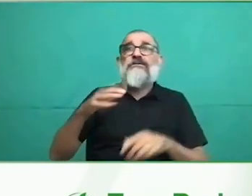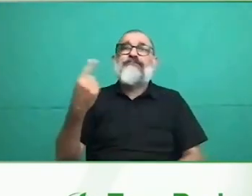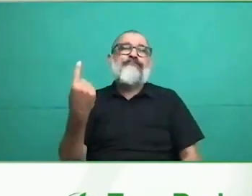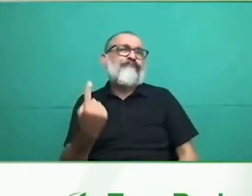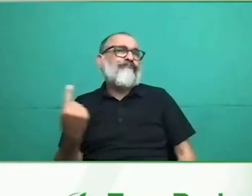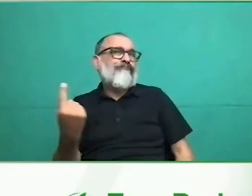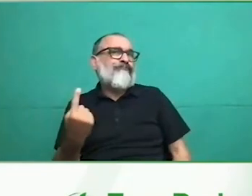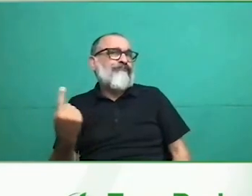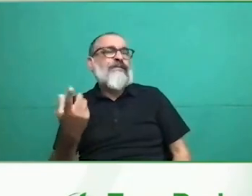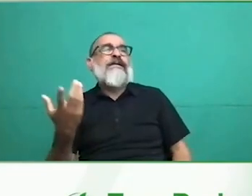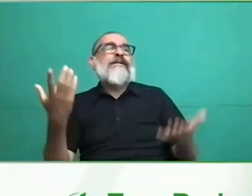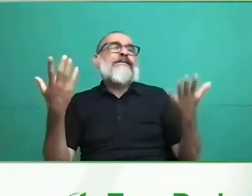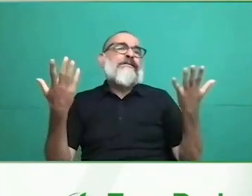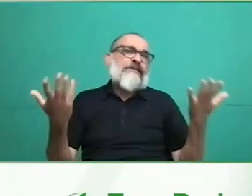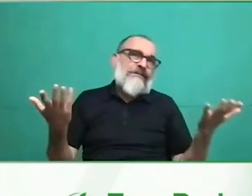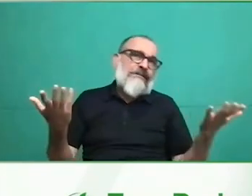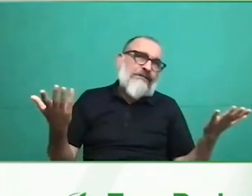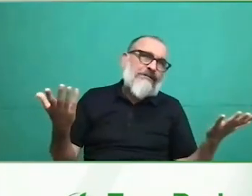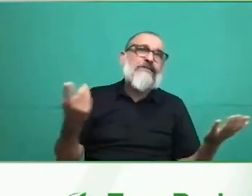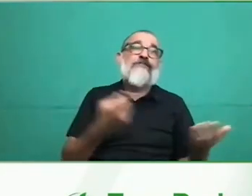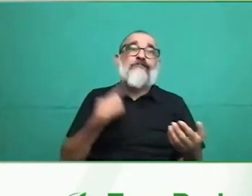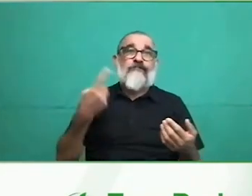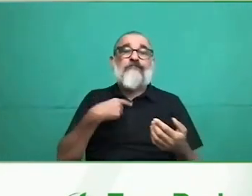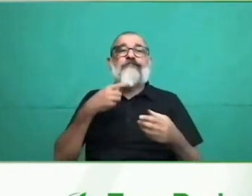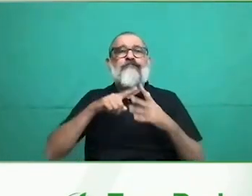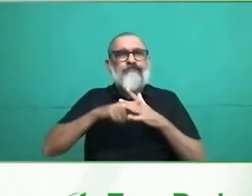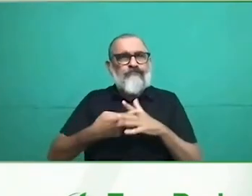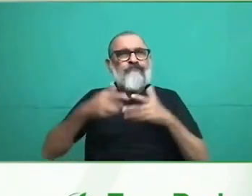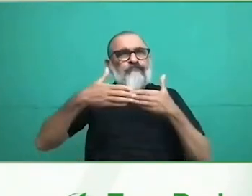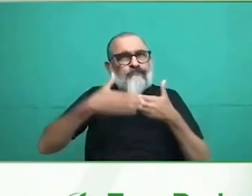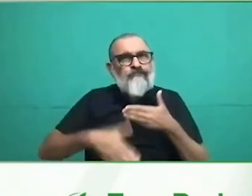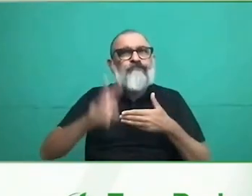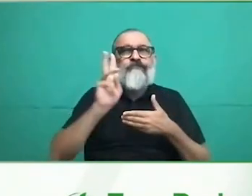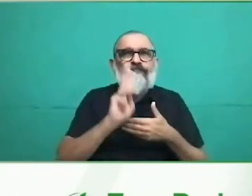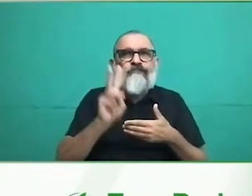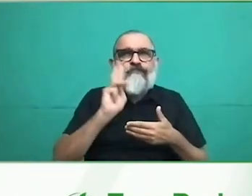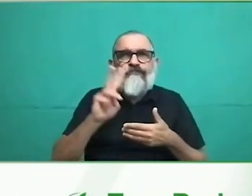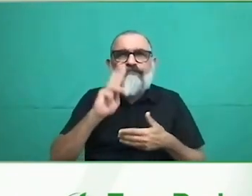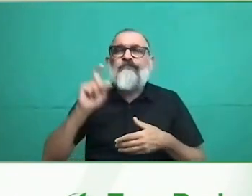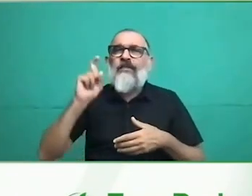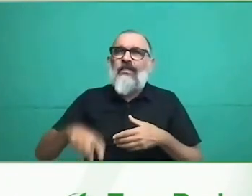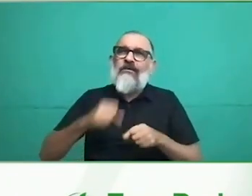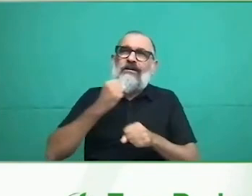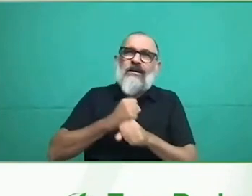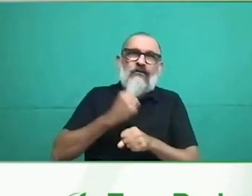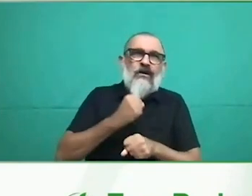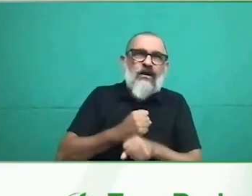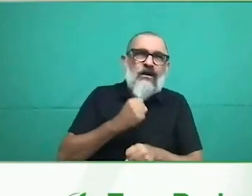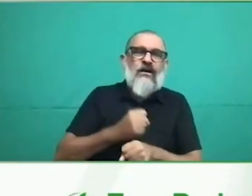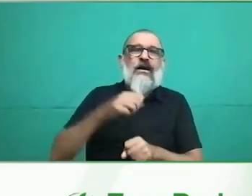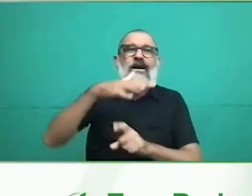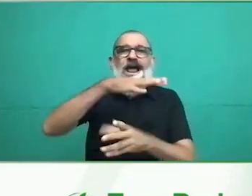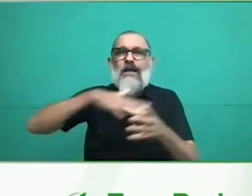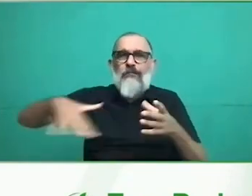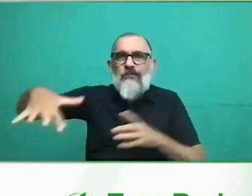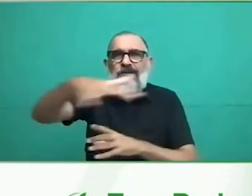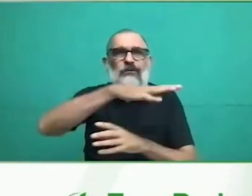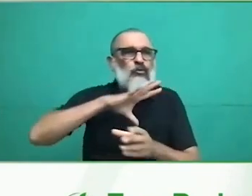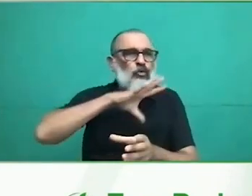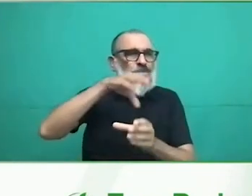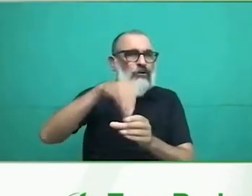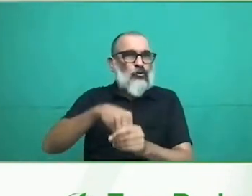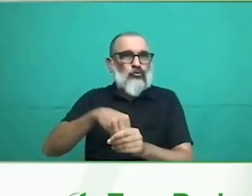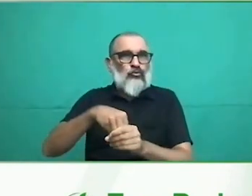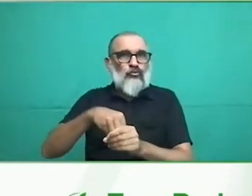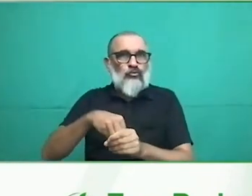hecho, en Girona tenemos solo para 750.000 personas 44 plazas de hogar-residencia, de